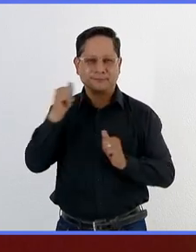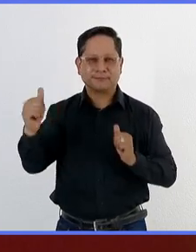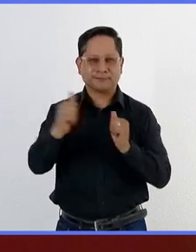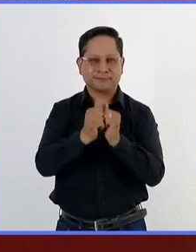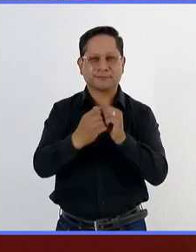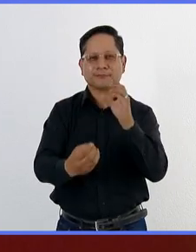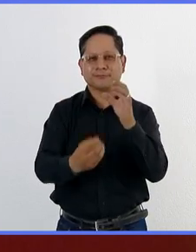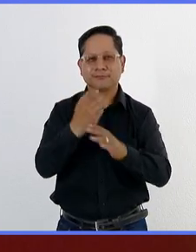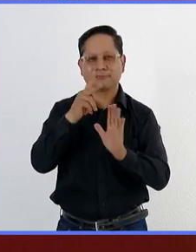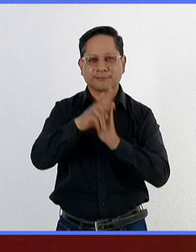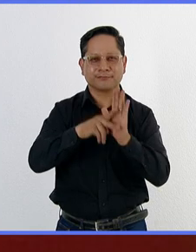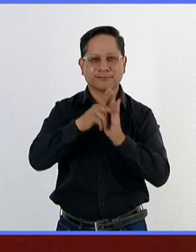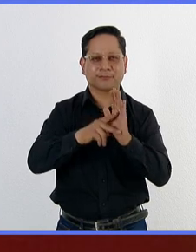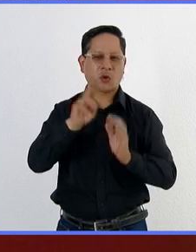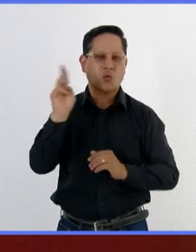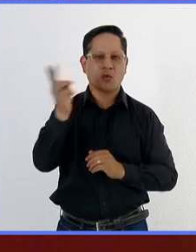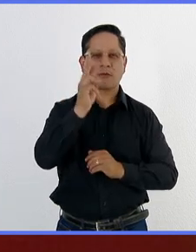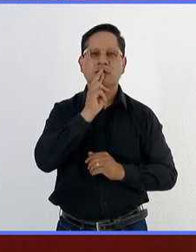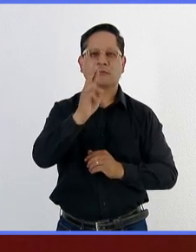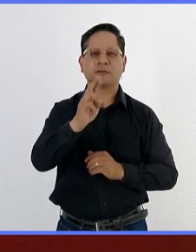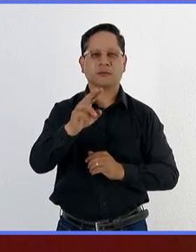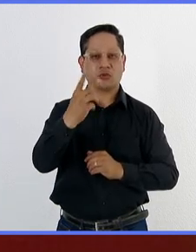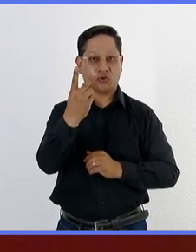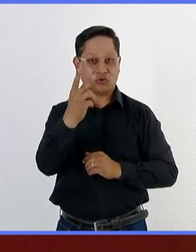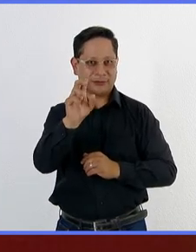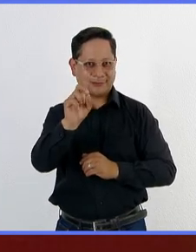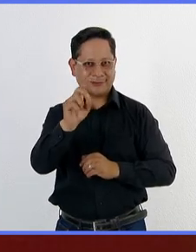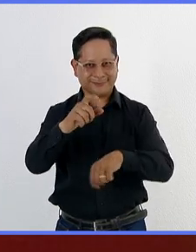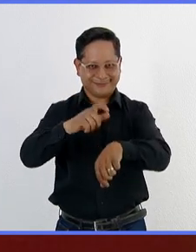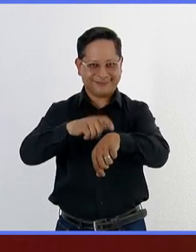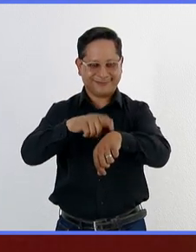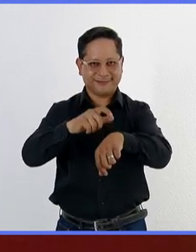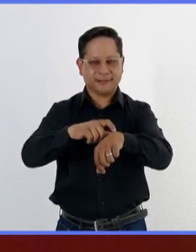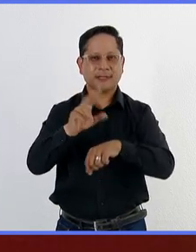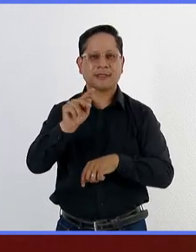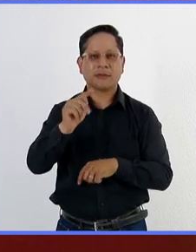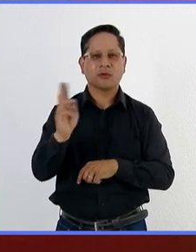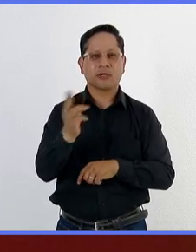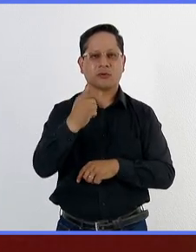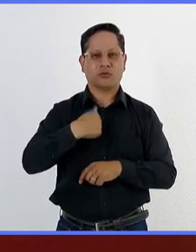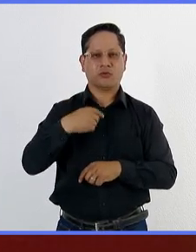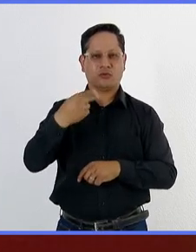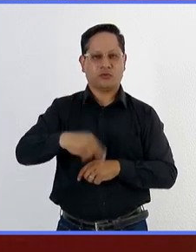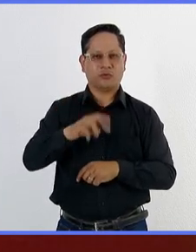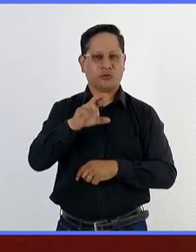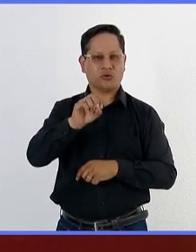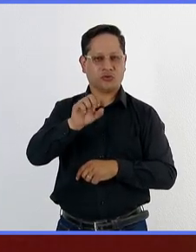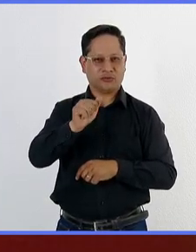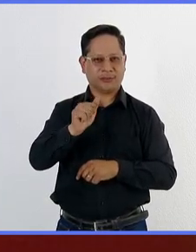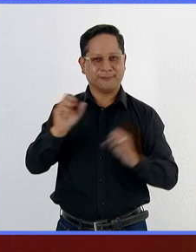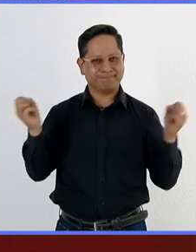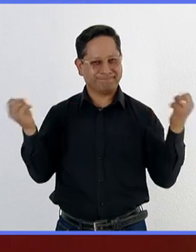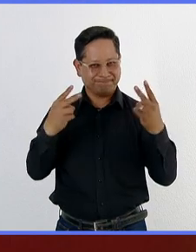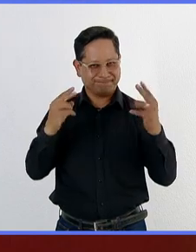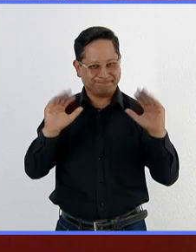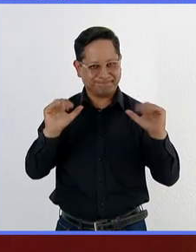en una nueva emisión de la UNAM Responde, por supuesto, 2.30 por TV UNAM. Mi nombre es Rosa Brizuela. Adiós.